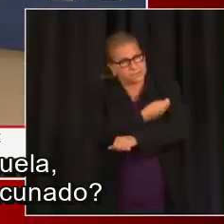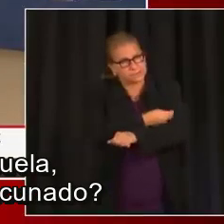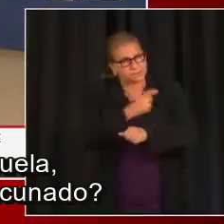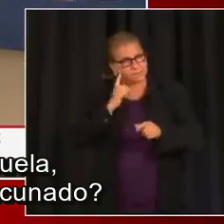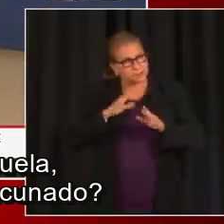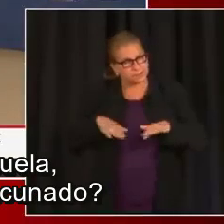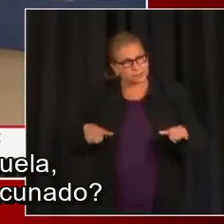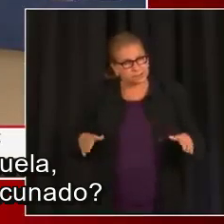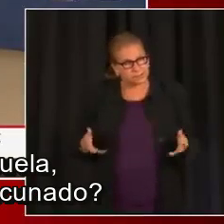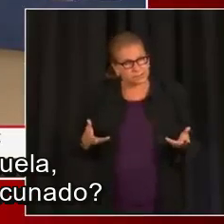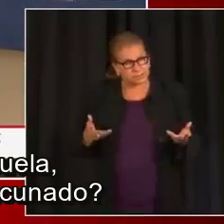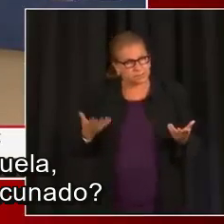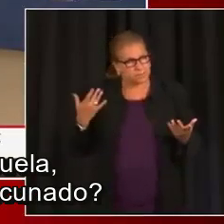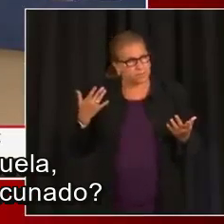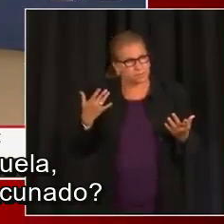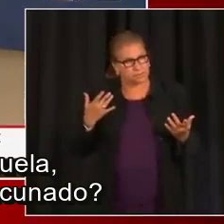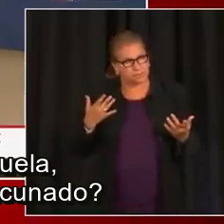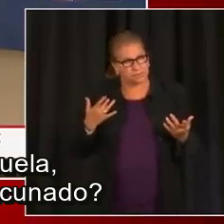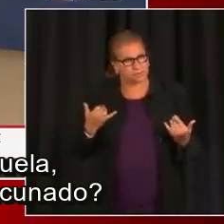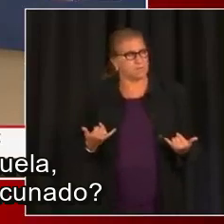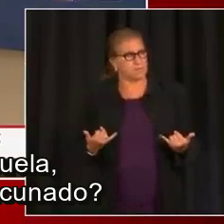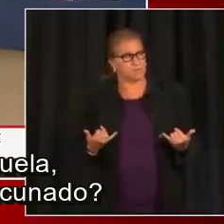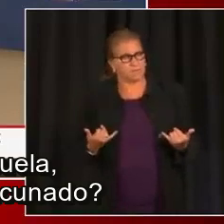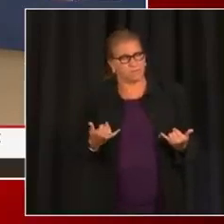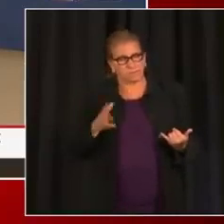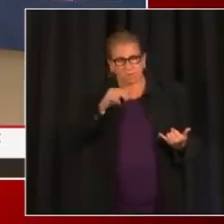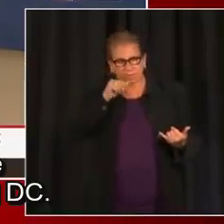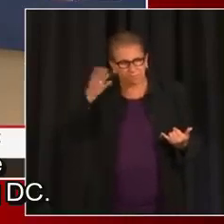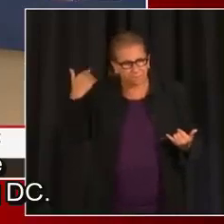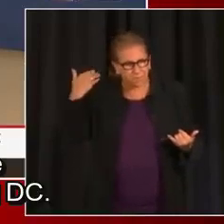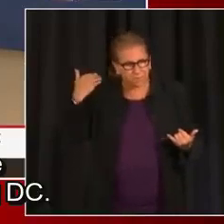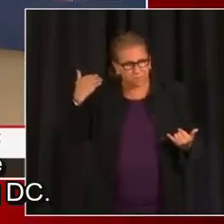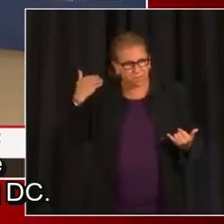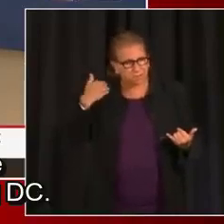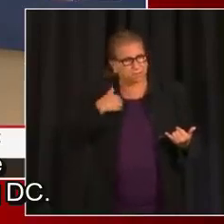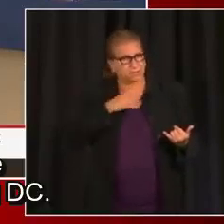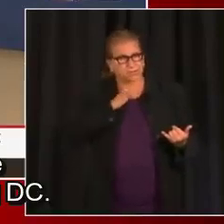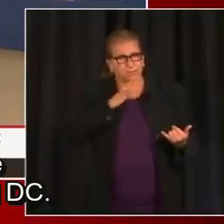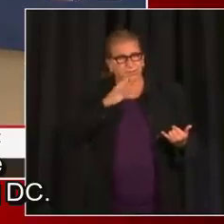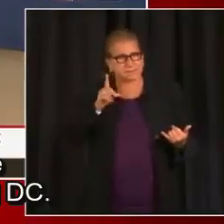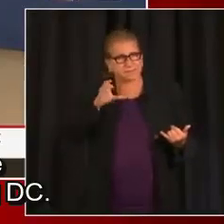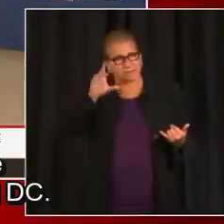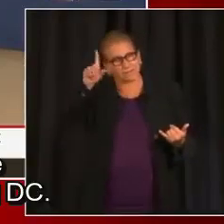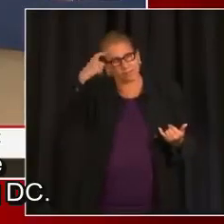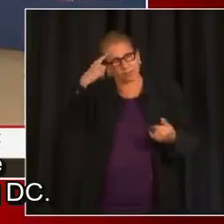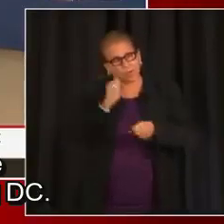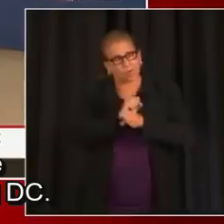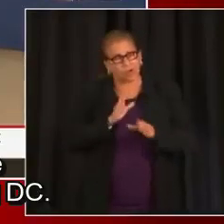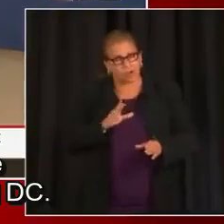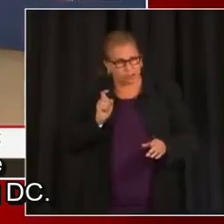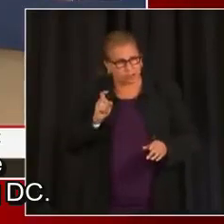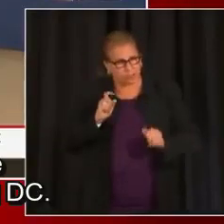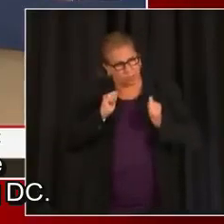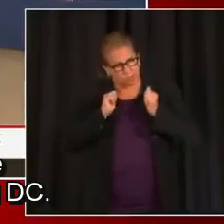escuela. ¿Por qué no que sea un requisito que se ponga la vacuna? Y luego tengo una pregunta similar para el gobierno del DC, los